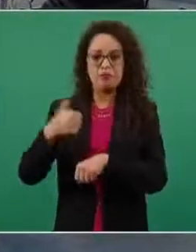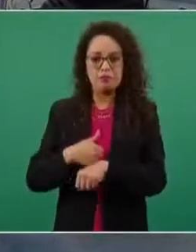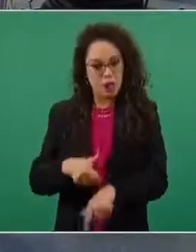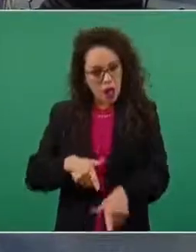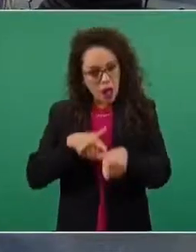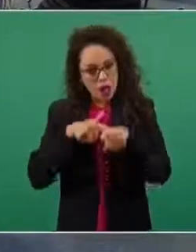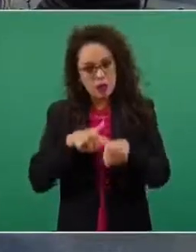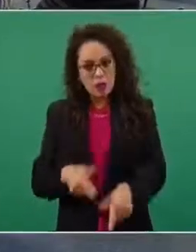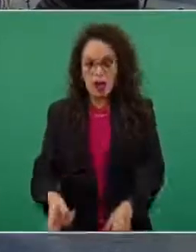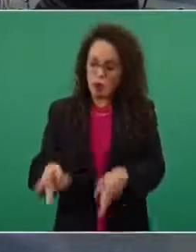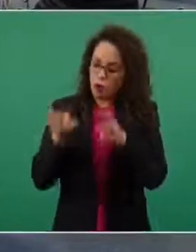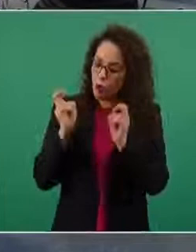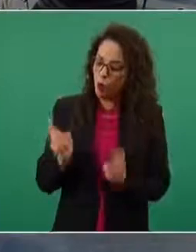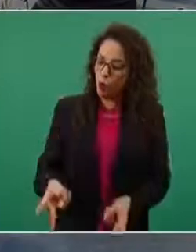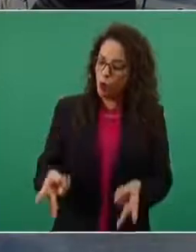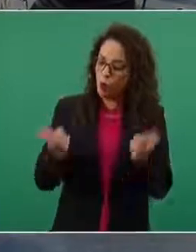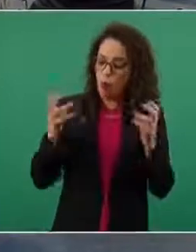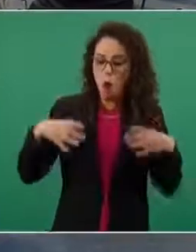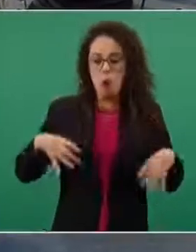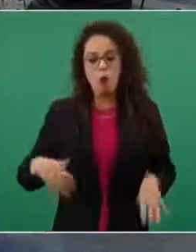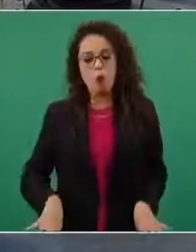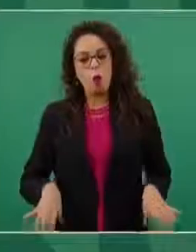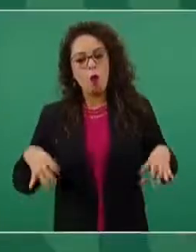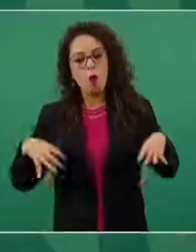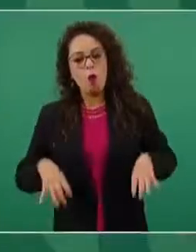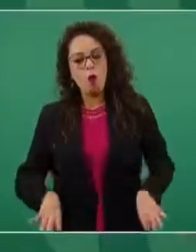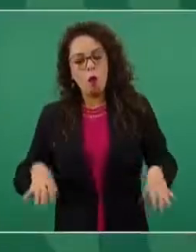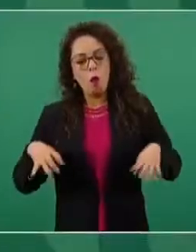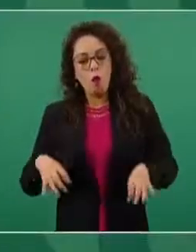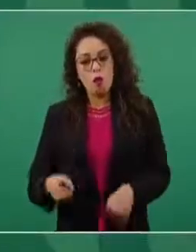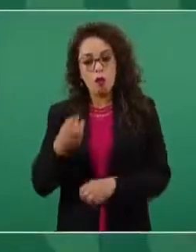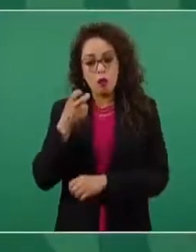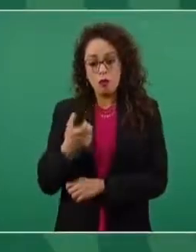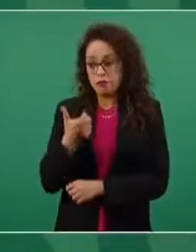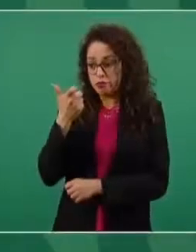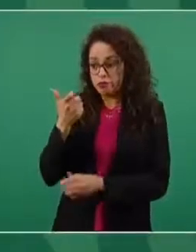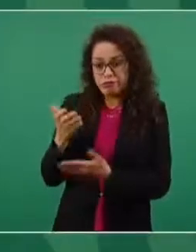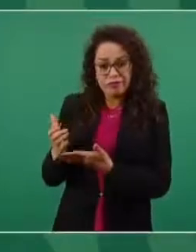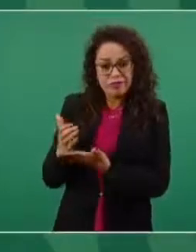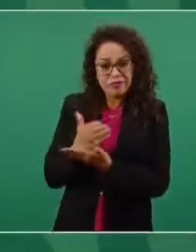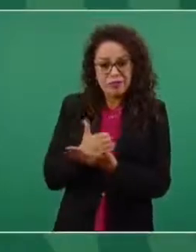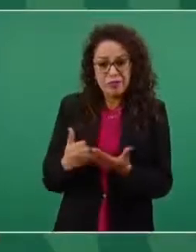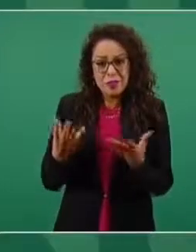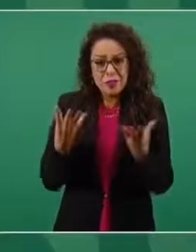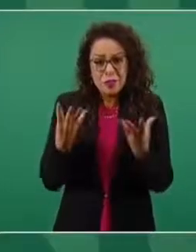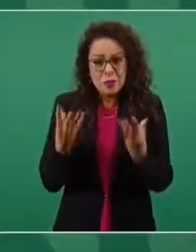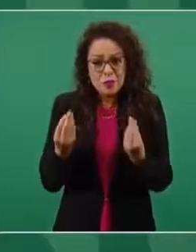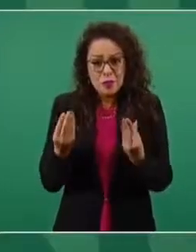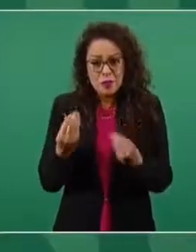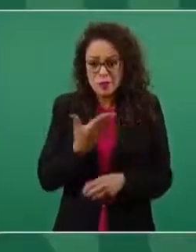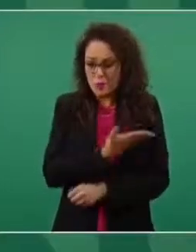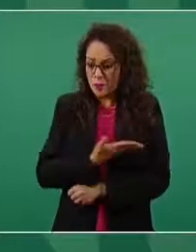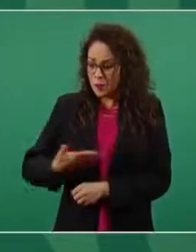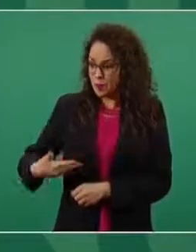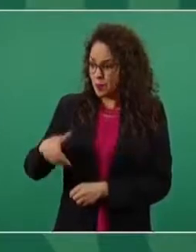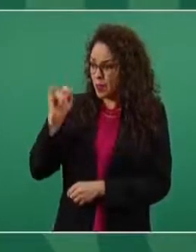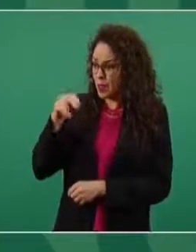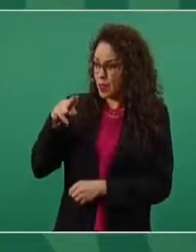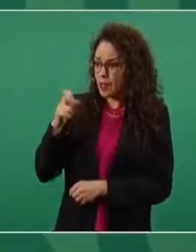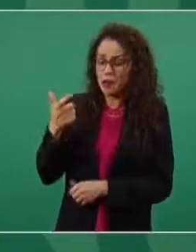ganan muchísimo. El presidente del INE debe estar ganando